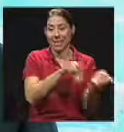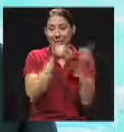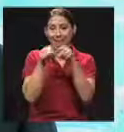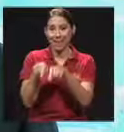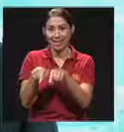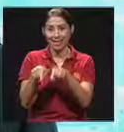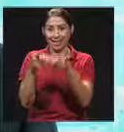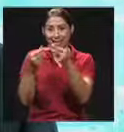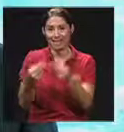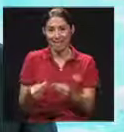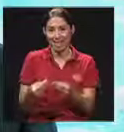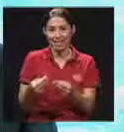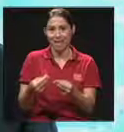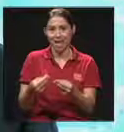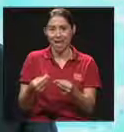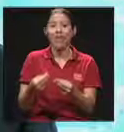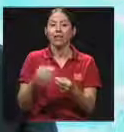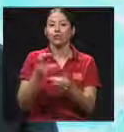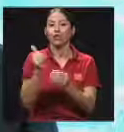Entonces, aplicar un tope